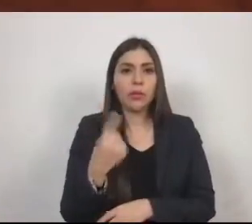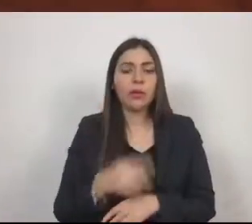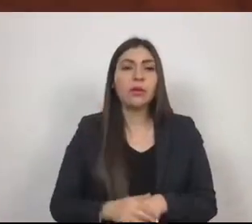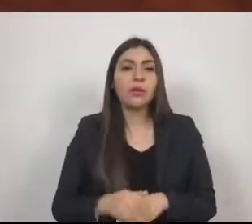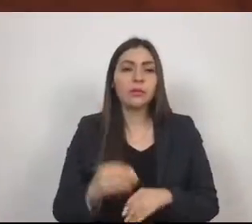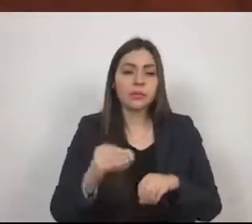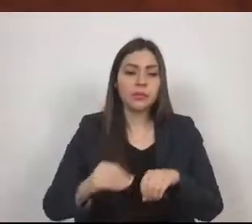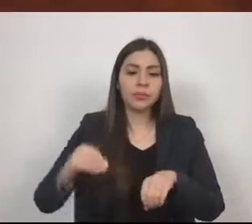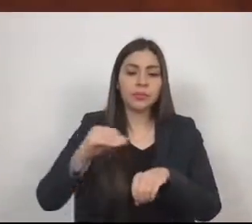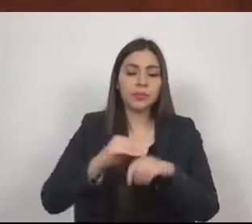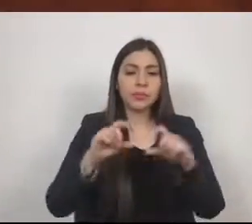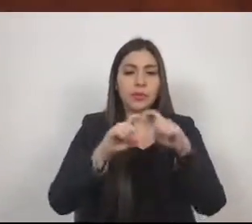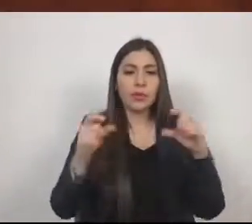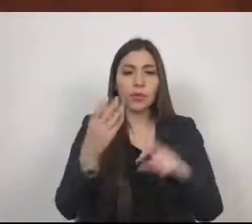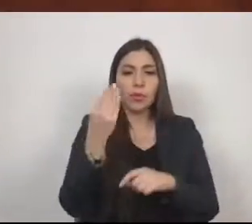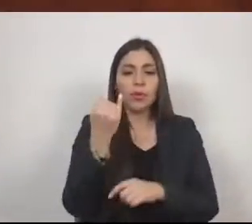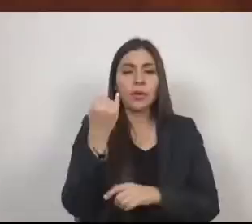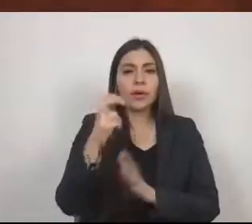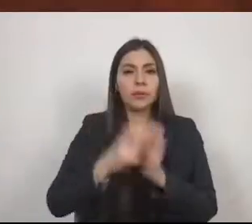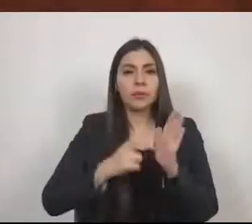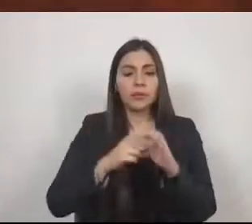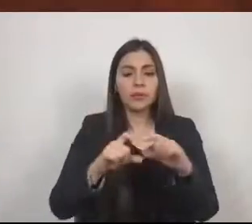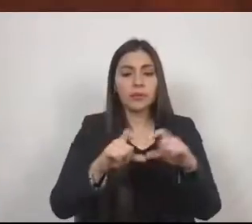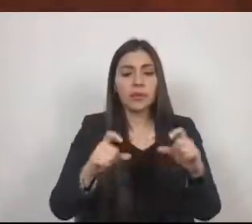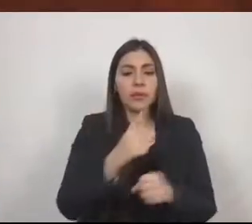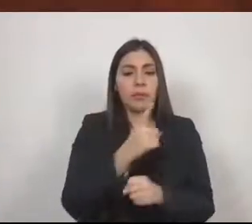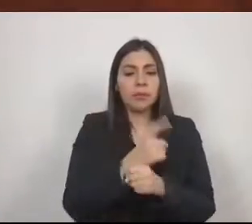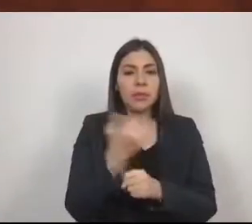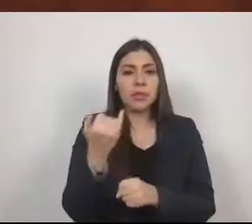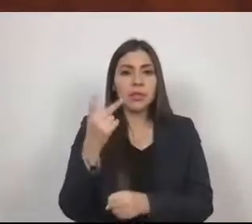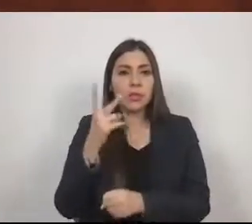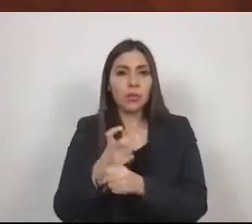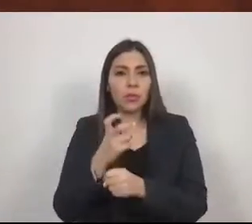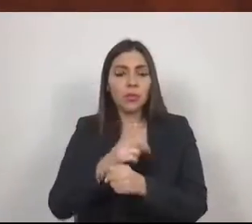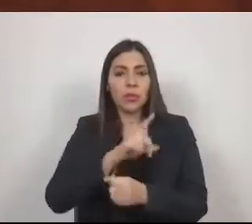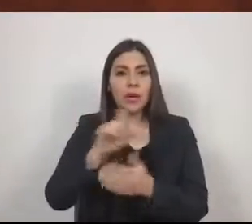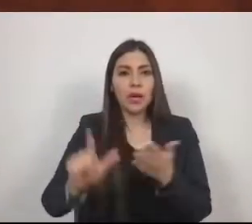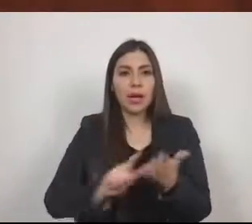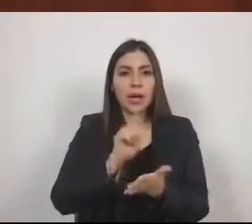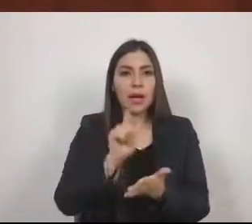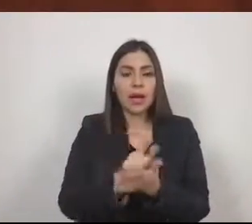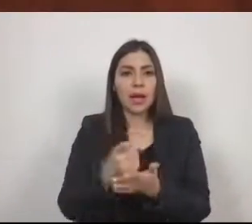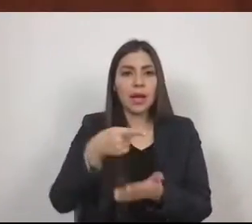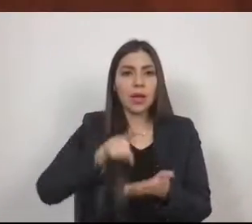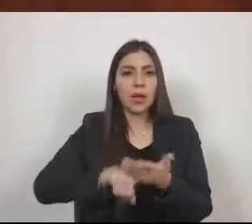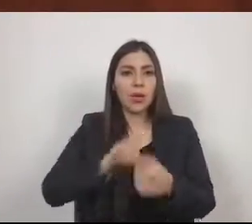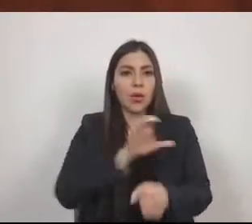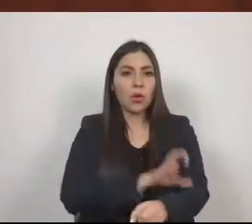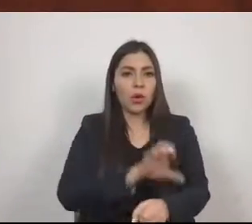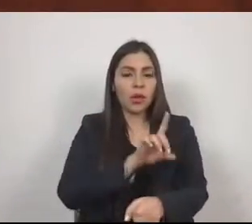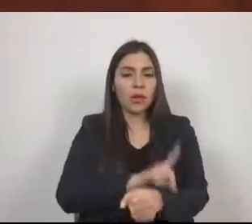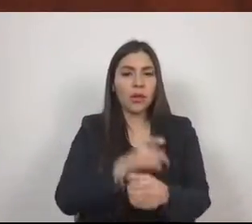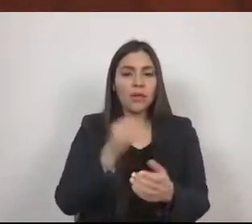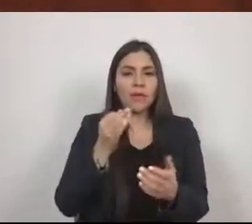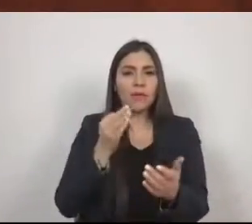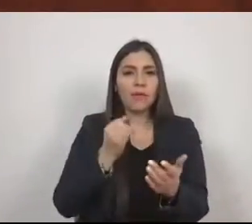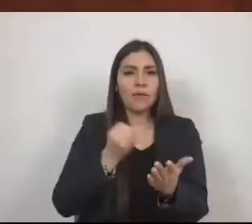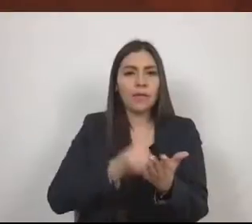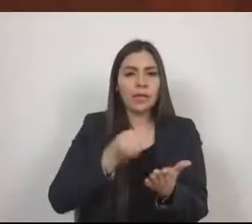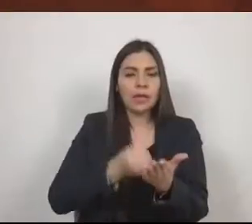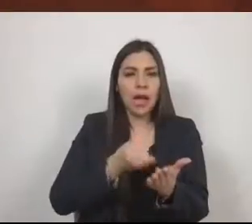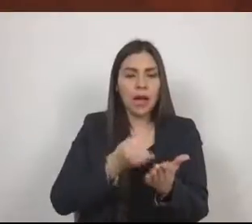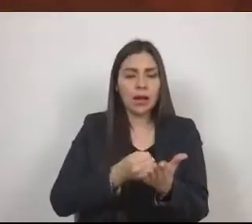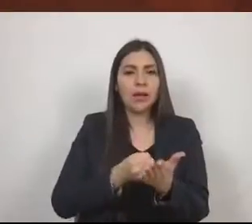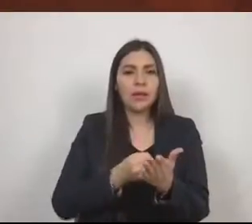fracción nueve y se reforma el párrafo primero y segundo de la ley de coordinación fiscal para quedar como sigue. Artículo